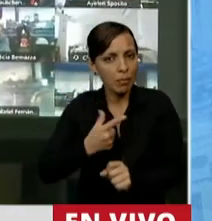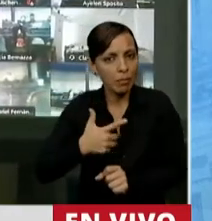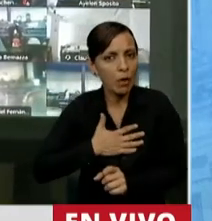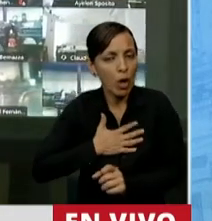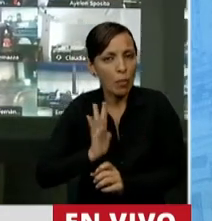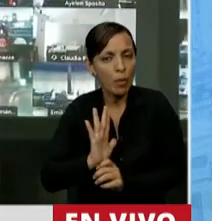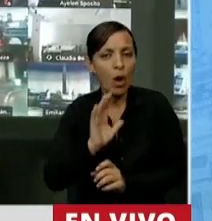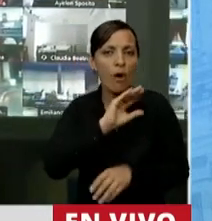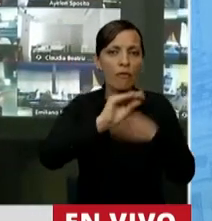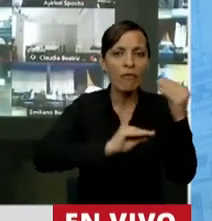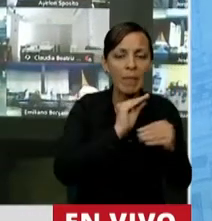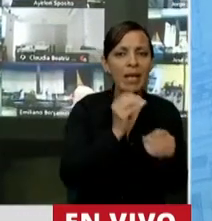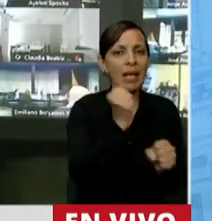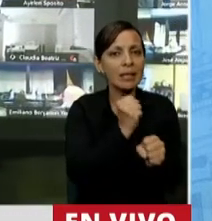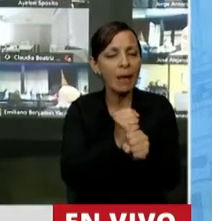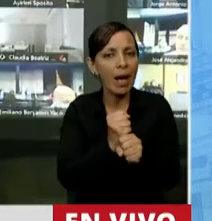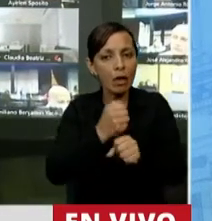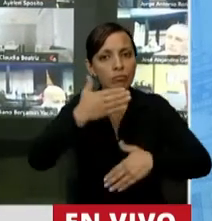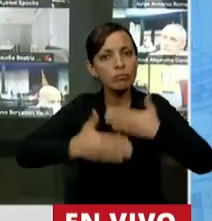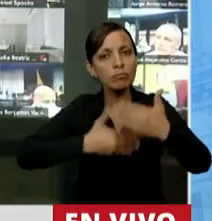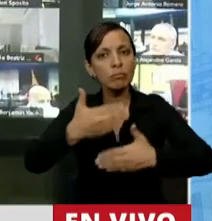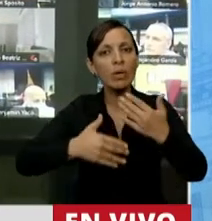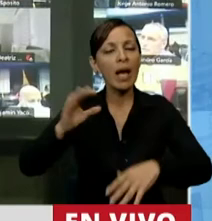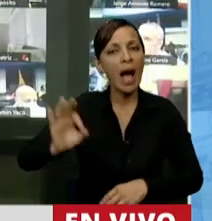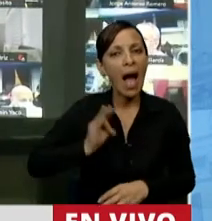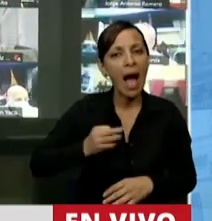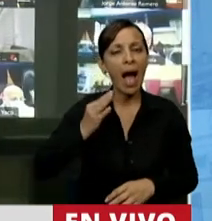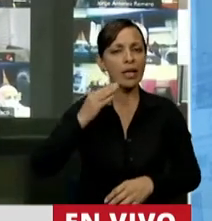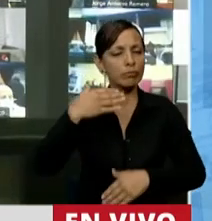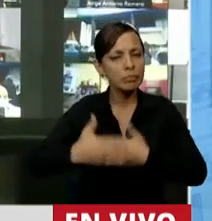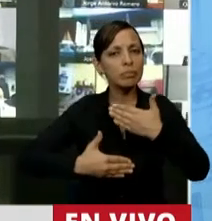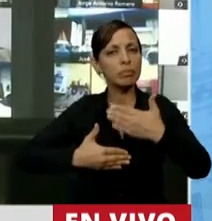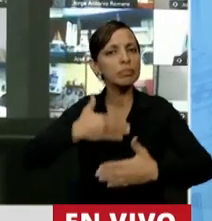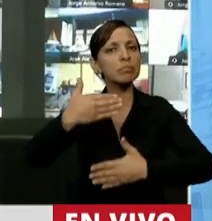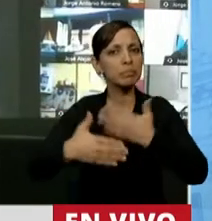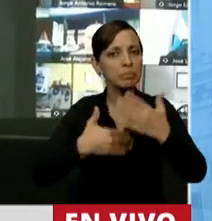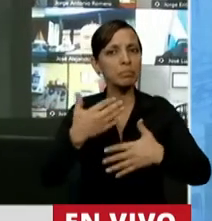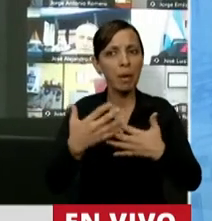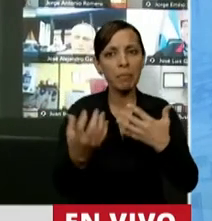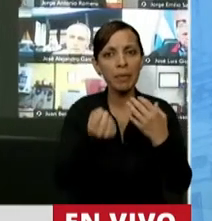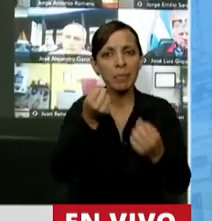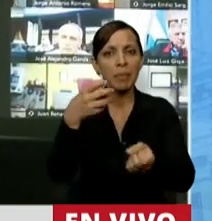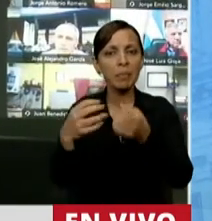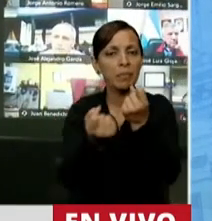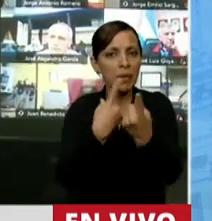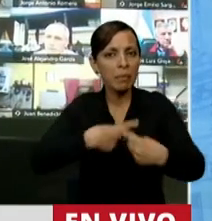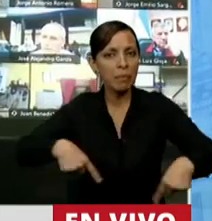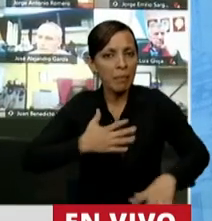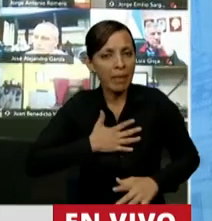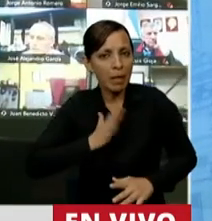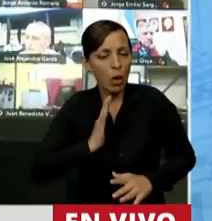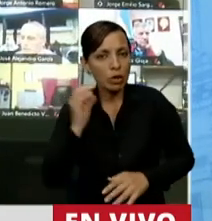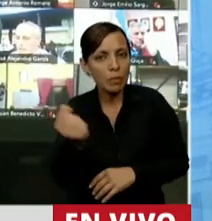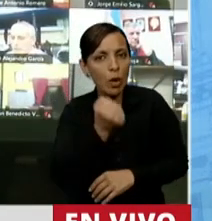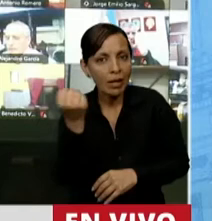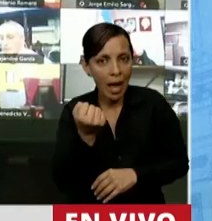trabajadoras que han progresado y a través de años y de décadas han logrado tener patrimonios importantes, claro que